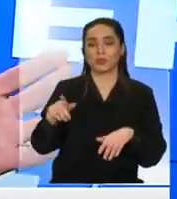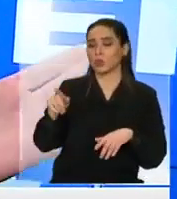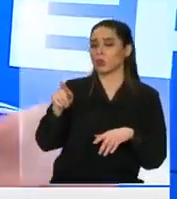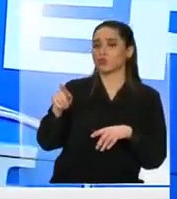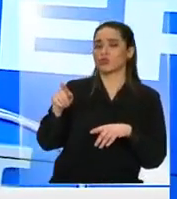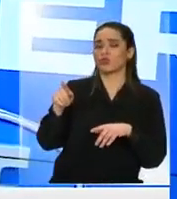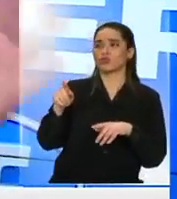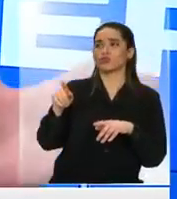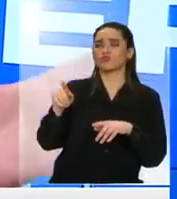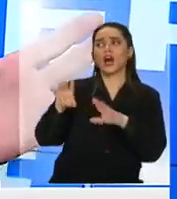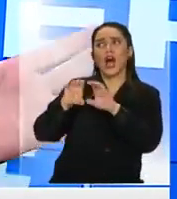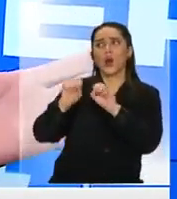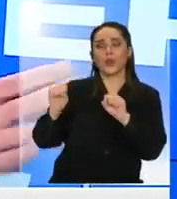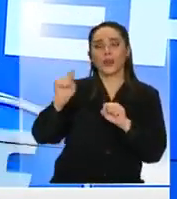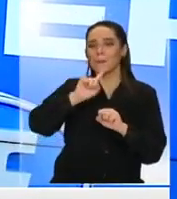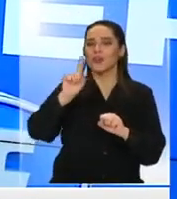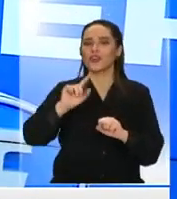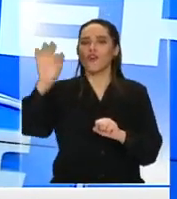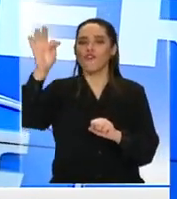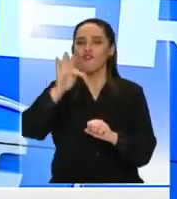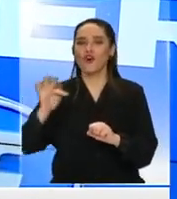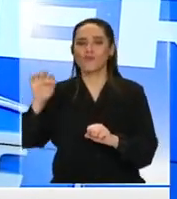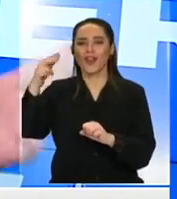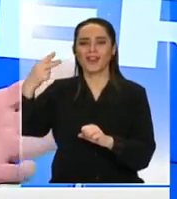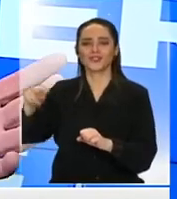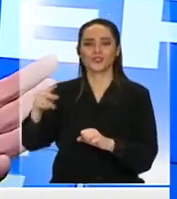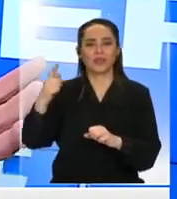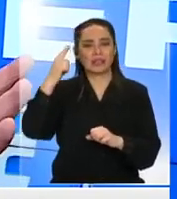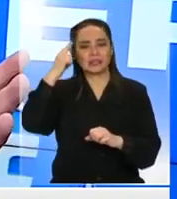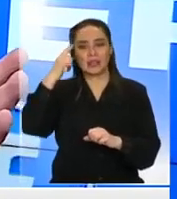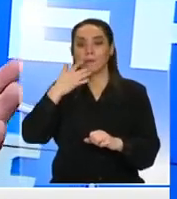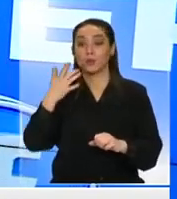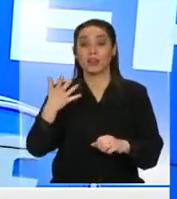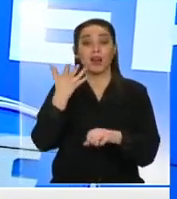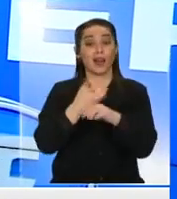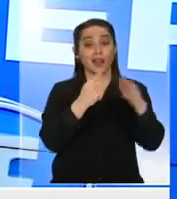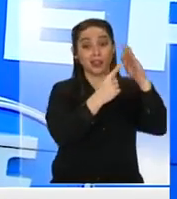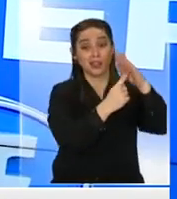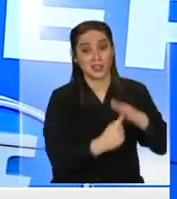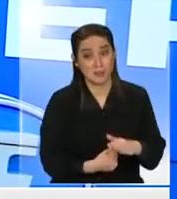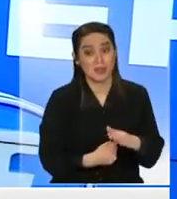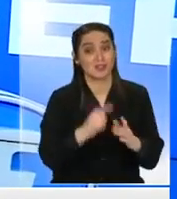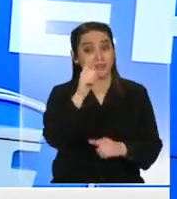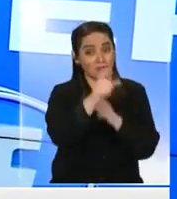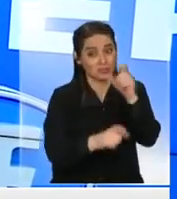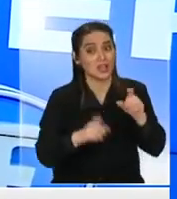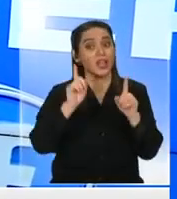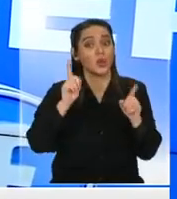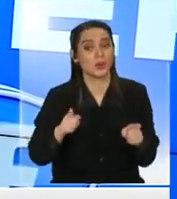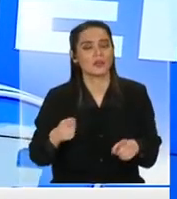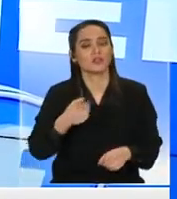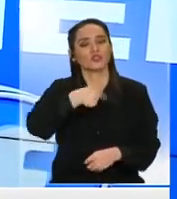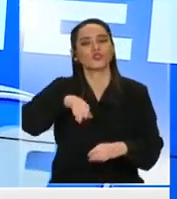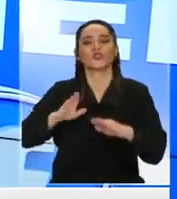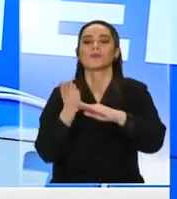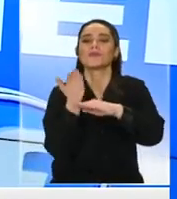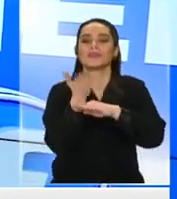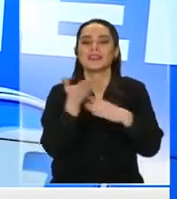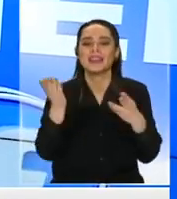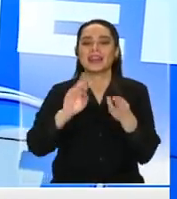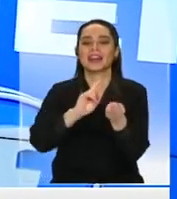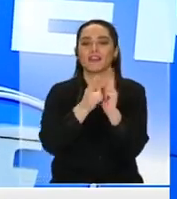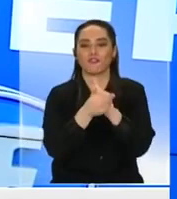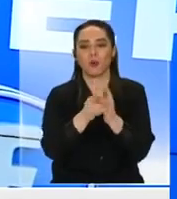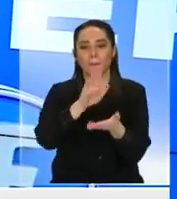él mantiene todos los sistemas que son dobles y que tratan de manera absolutamente discriminatoria a los chilenos nosotros estamos proponiendo una reforma de